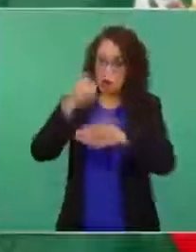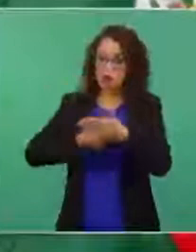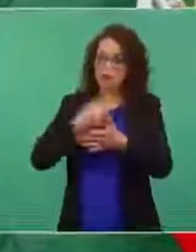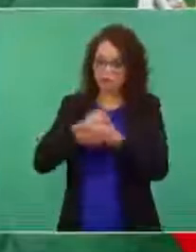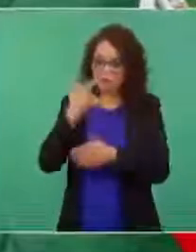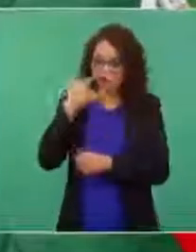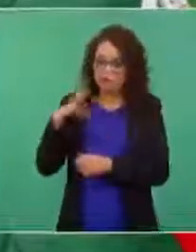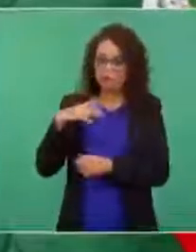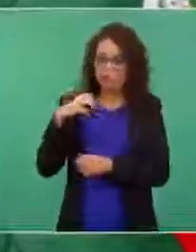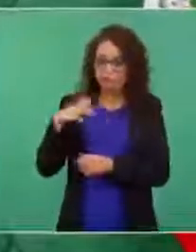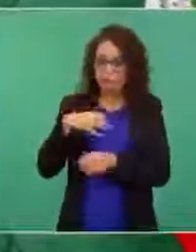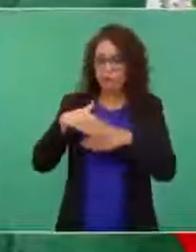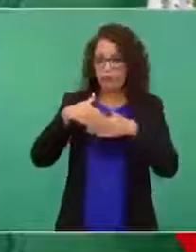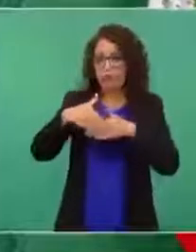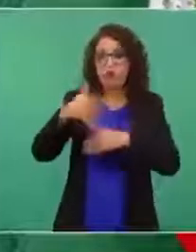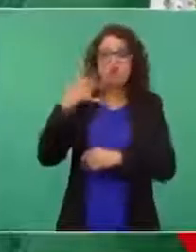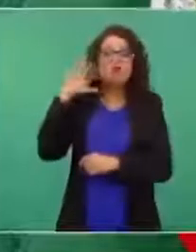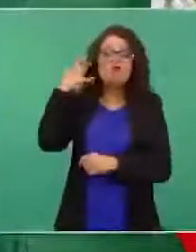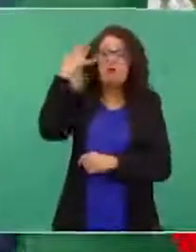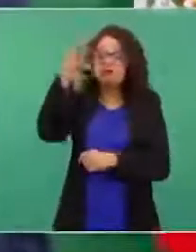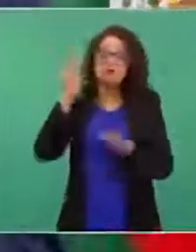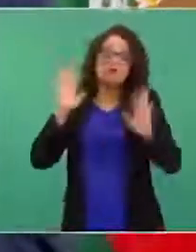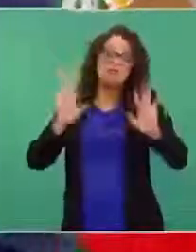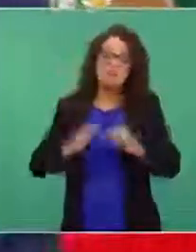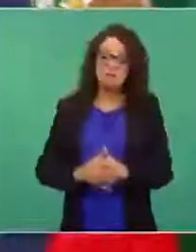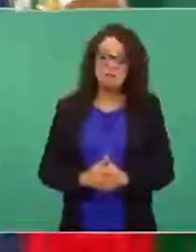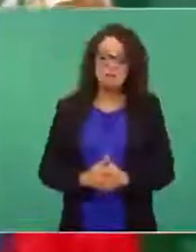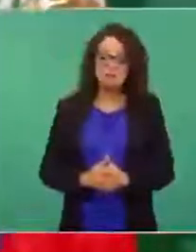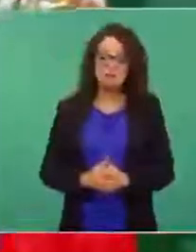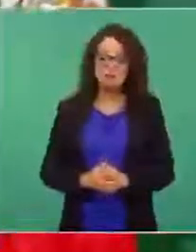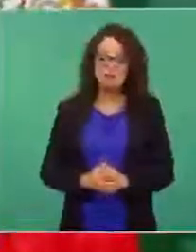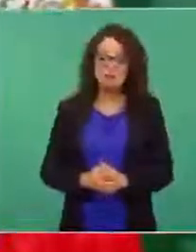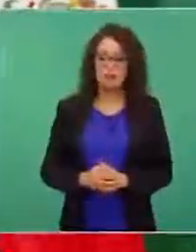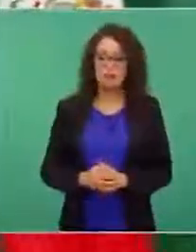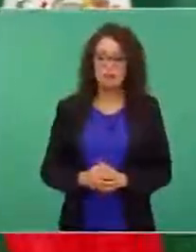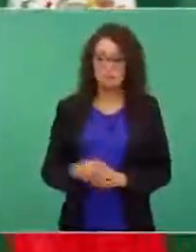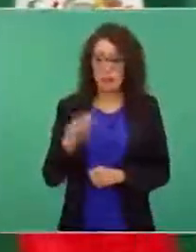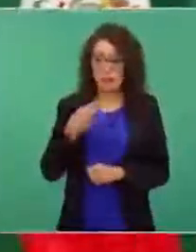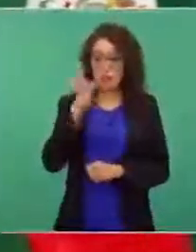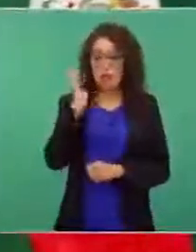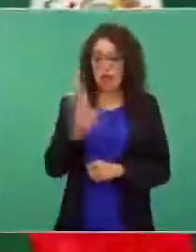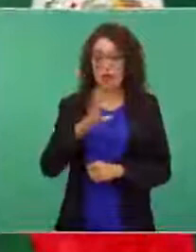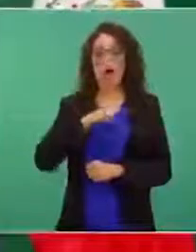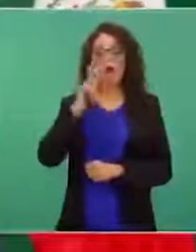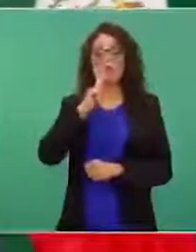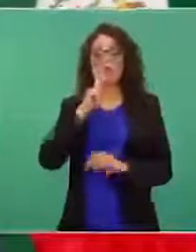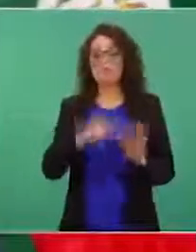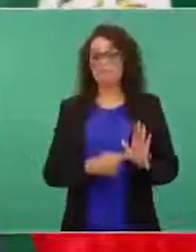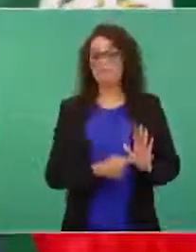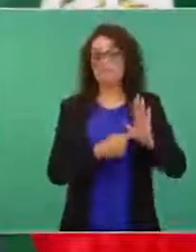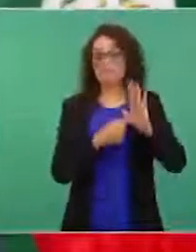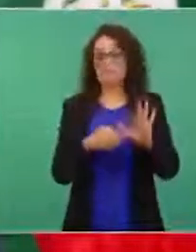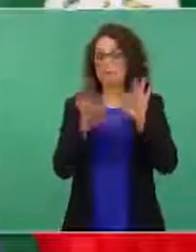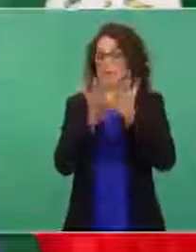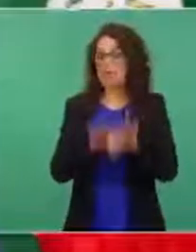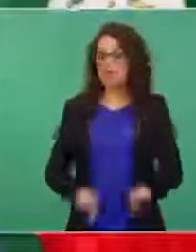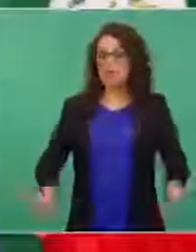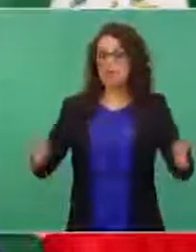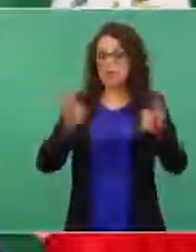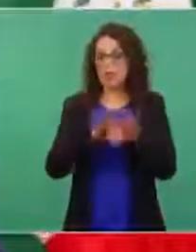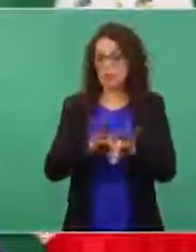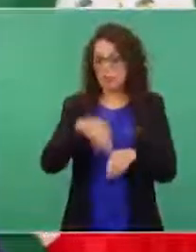Sin embargo, está demostrado que es fundamental para el desarrollo